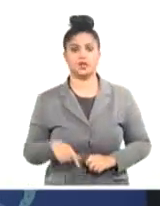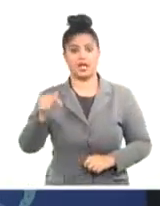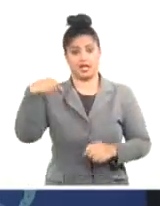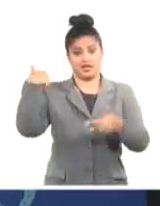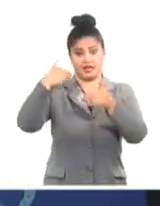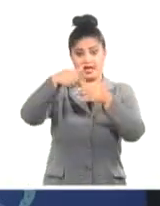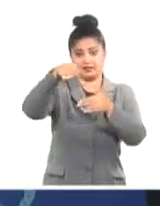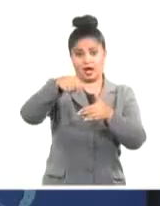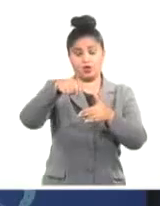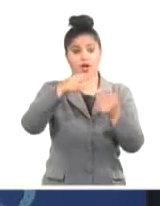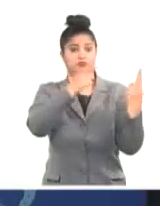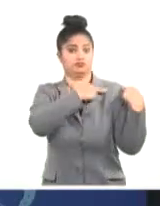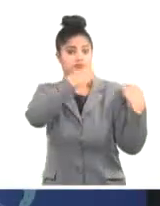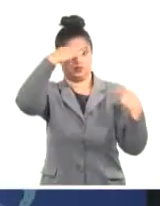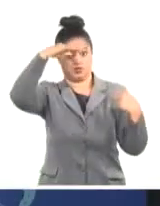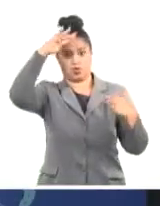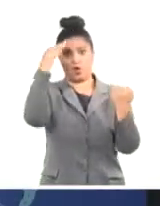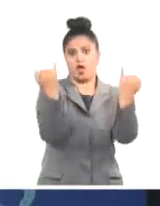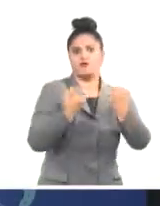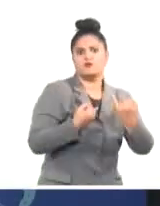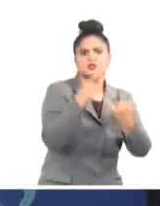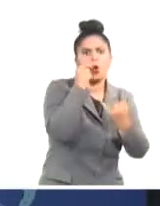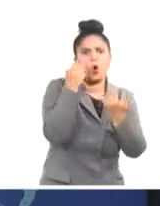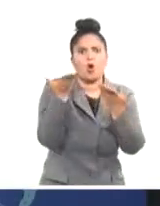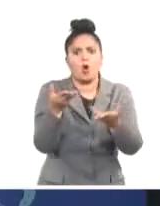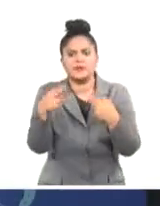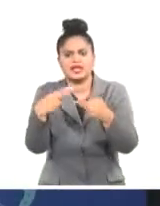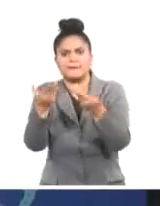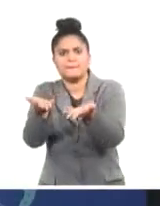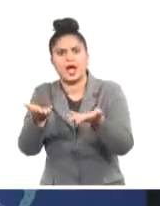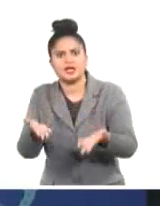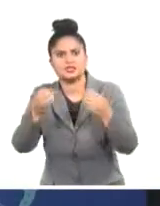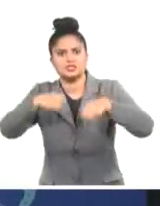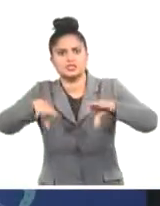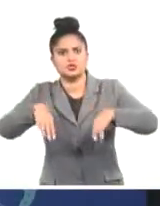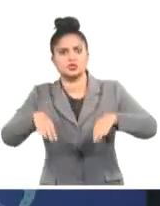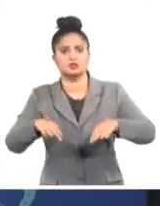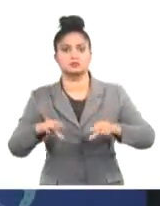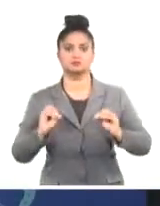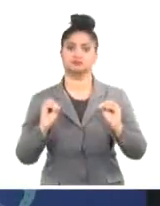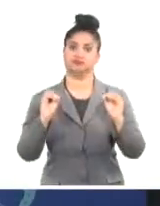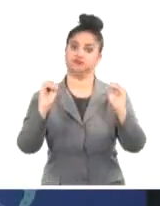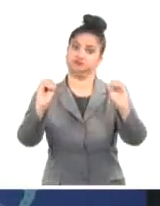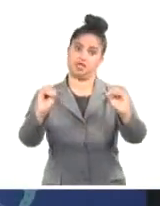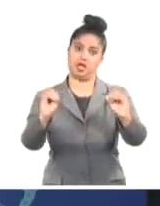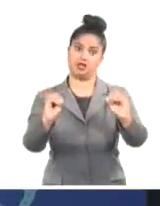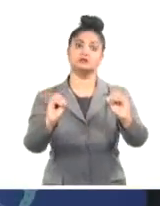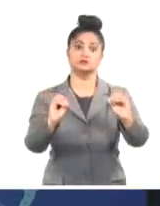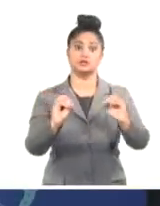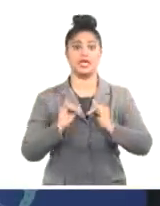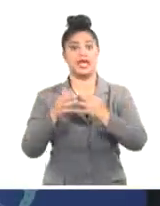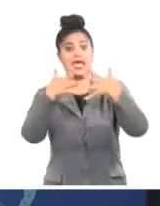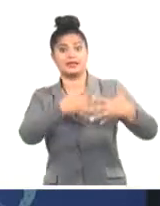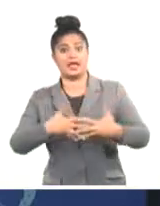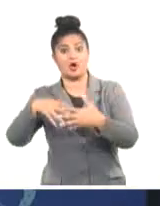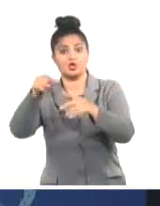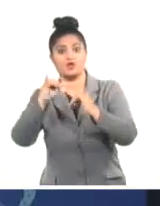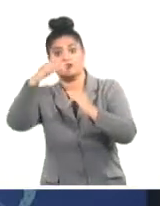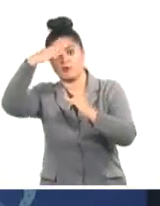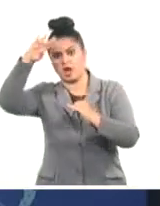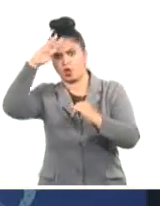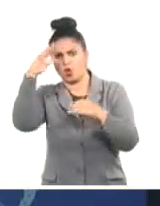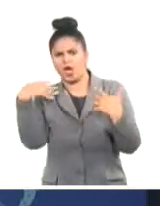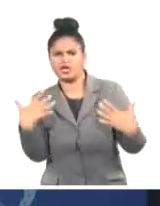civil cubana no han recibido notificación oficial de las agencias de los Estados Unidos de Norteamérica. Los actos de